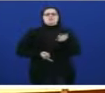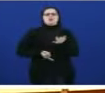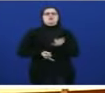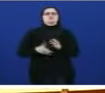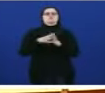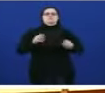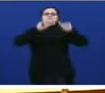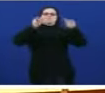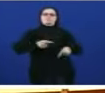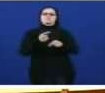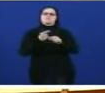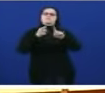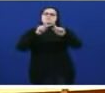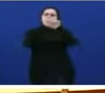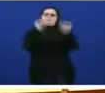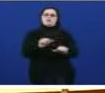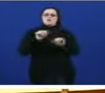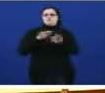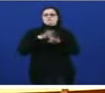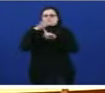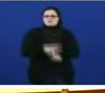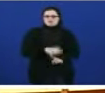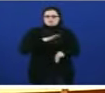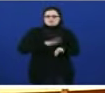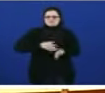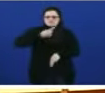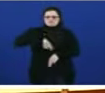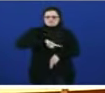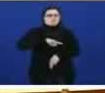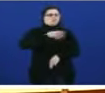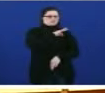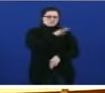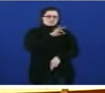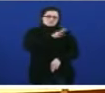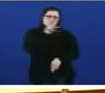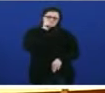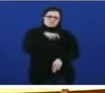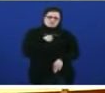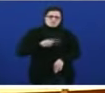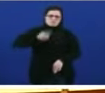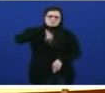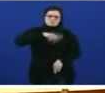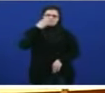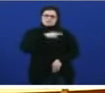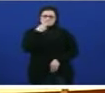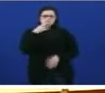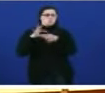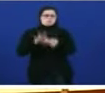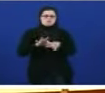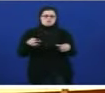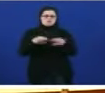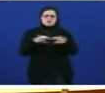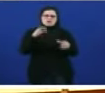modelo de financiamento insuficiente e discriminatorio para o noso país prometeu señor Feijó unir a sociedade galega e oxe